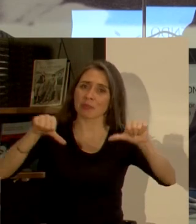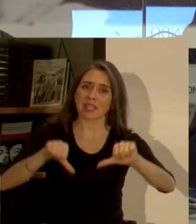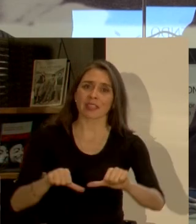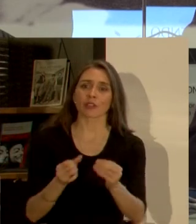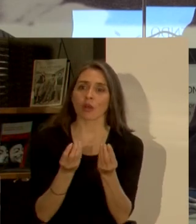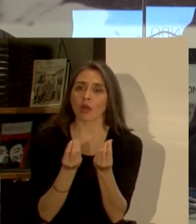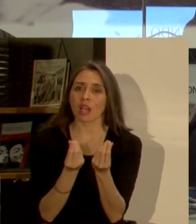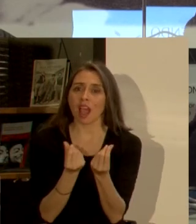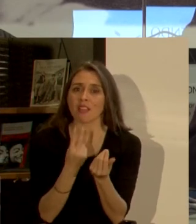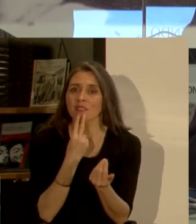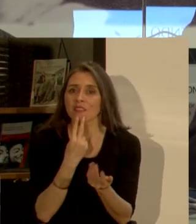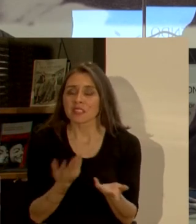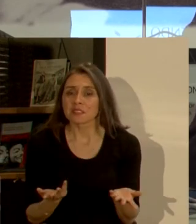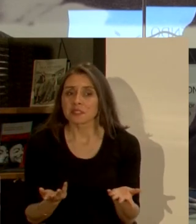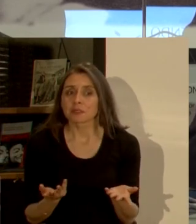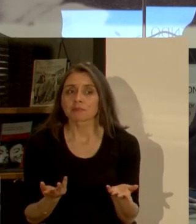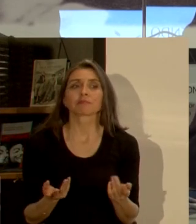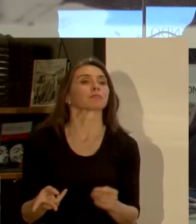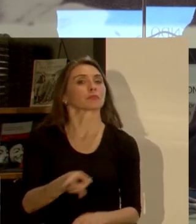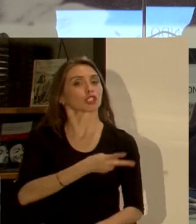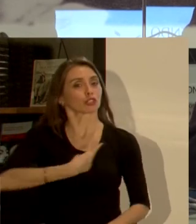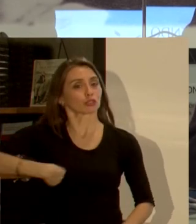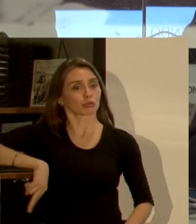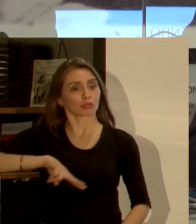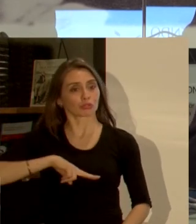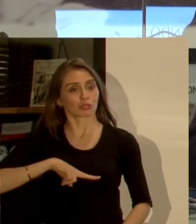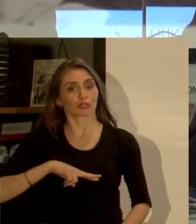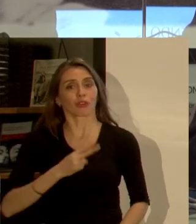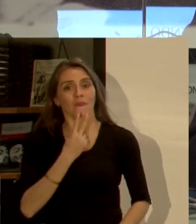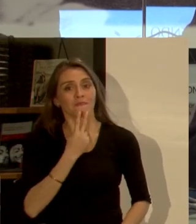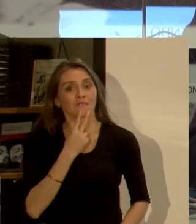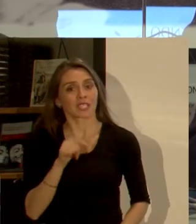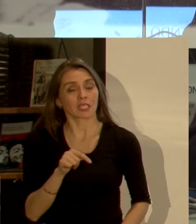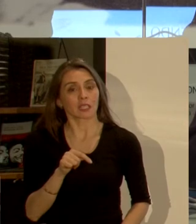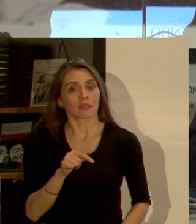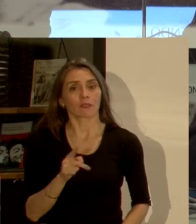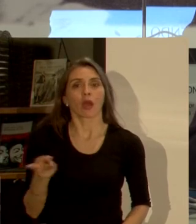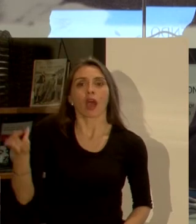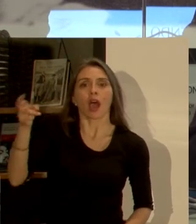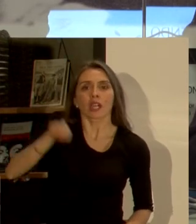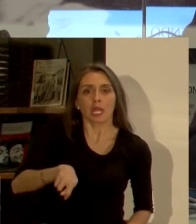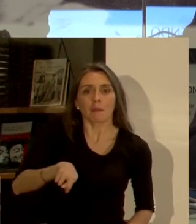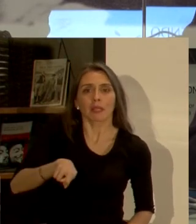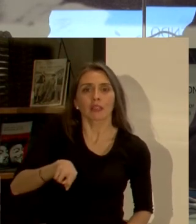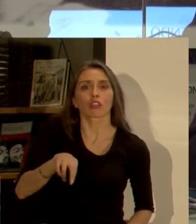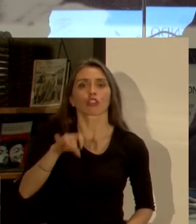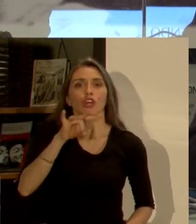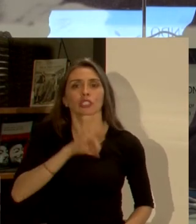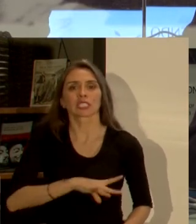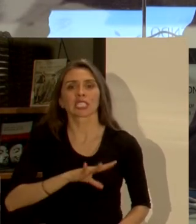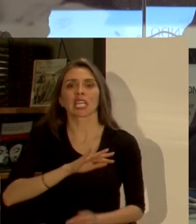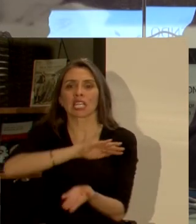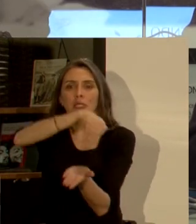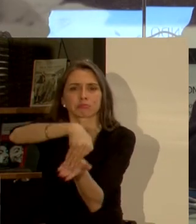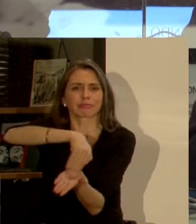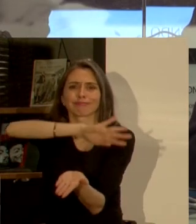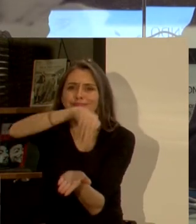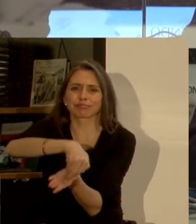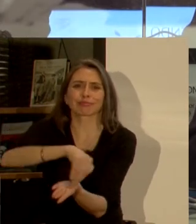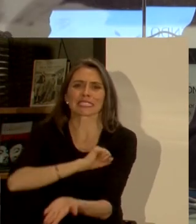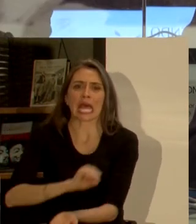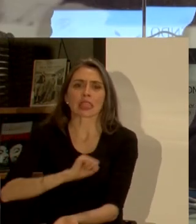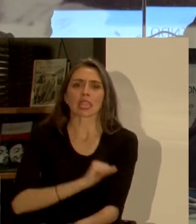calidad y básicamente nosotros vivimos con esta repetición ¿no? que Chile está centralizado en Santiago